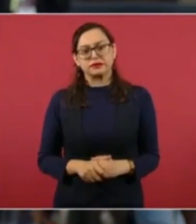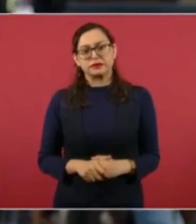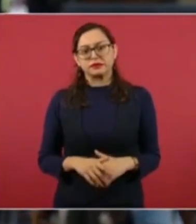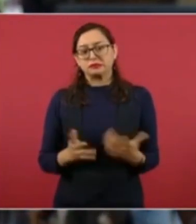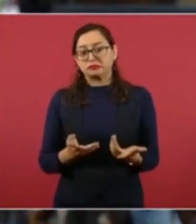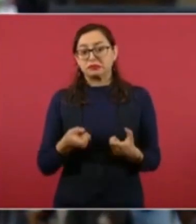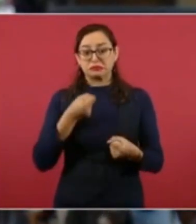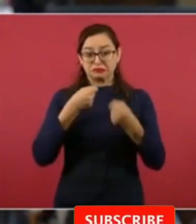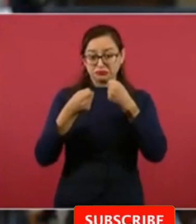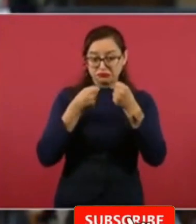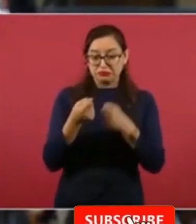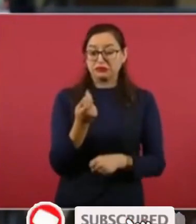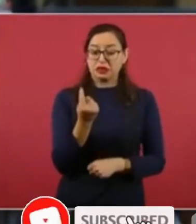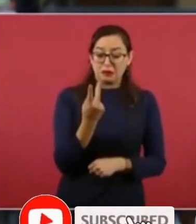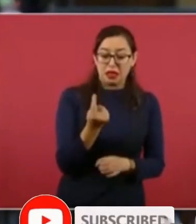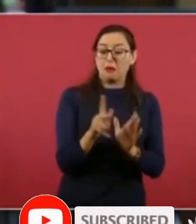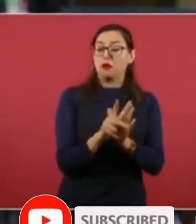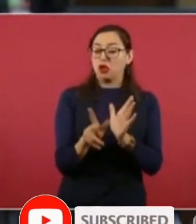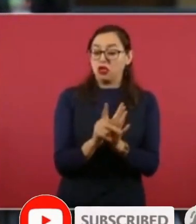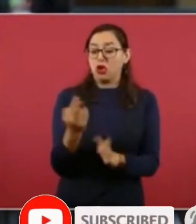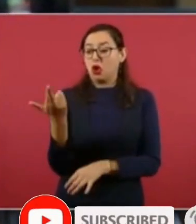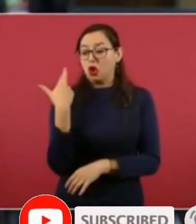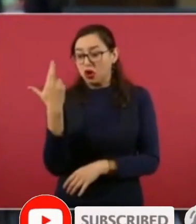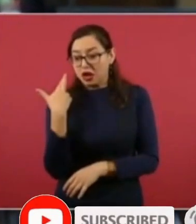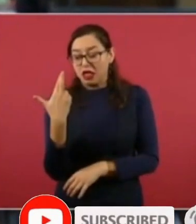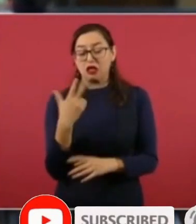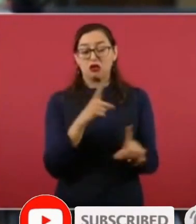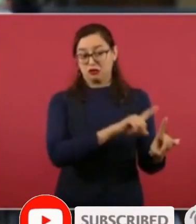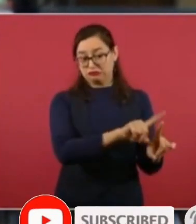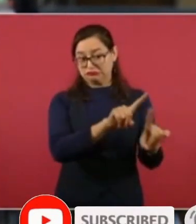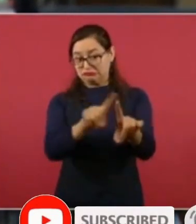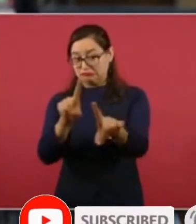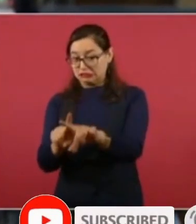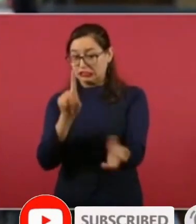siendo corruptos a qué me refiero los fiscales en Estados Unidos